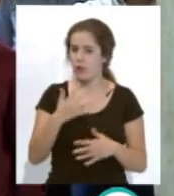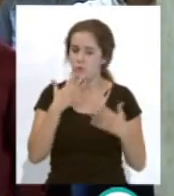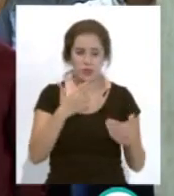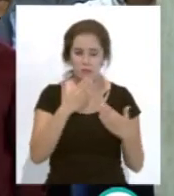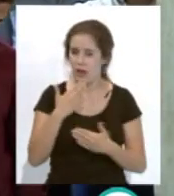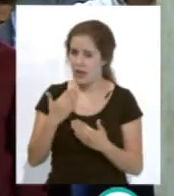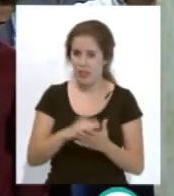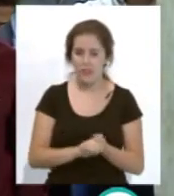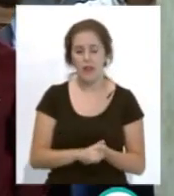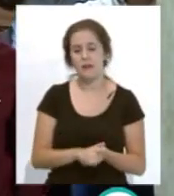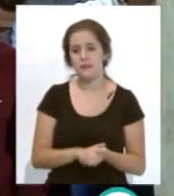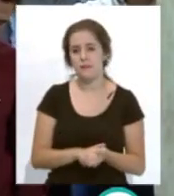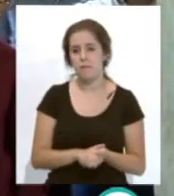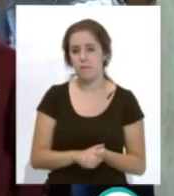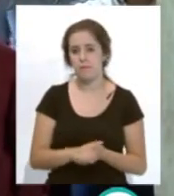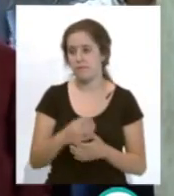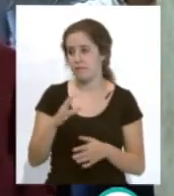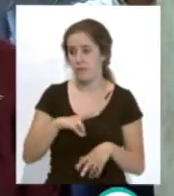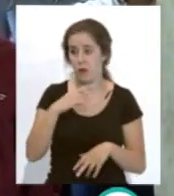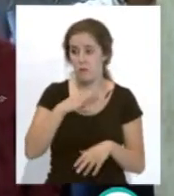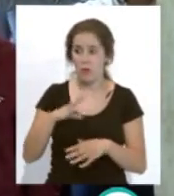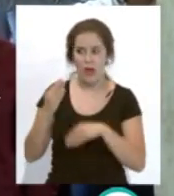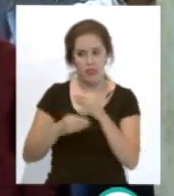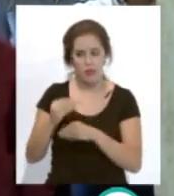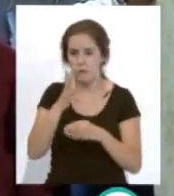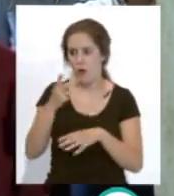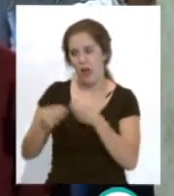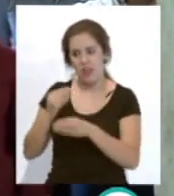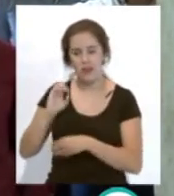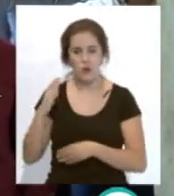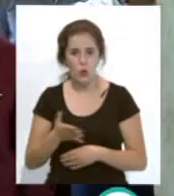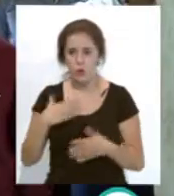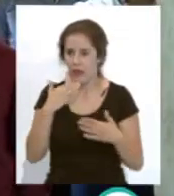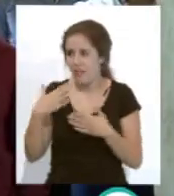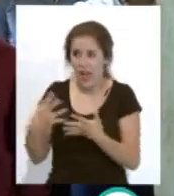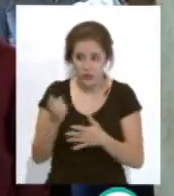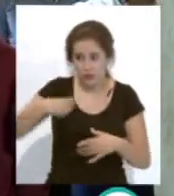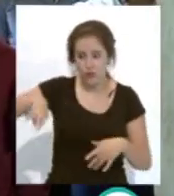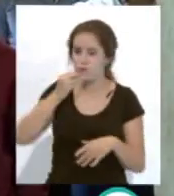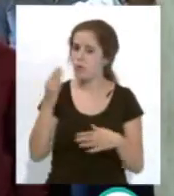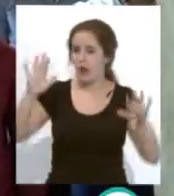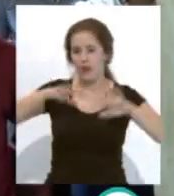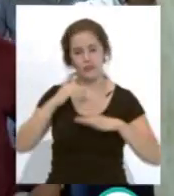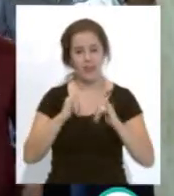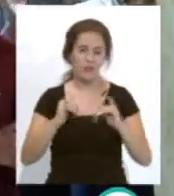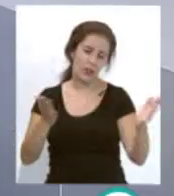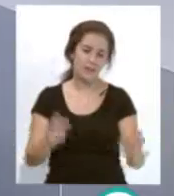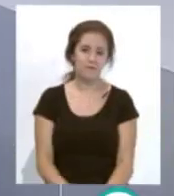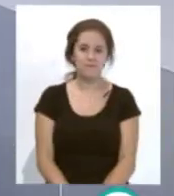gracias, porque nunca podremos pagar todo lo que haces por el club, gracias Nourdes, gracias a todos, buenas noches y a disfrutar.